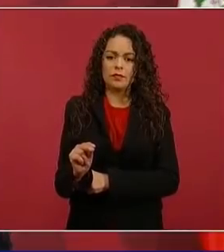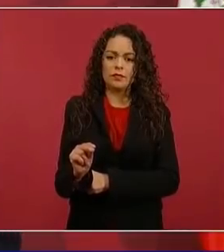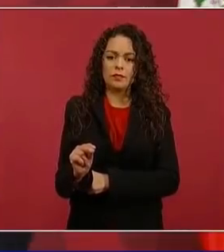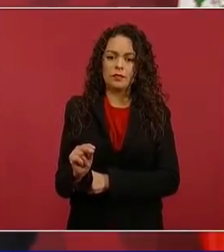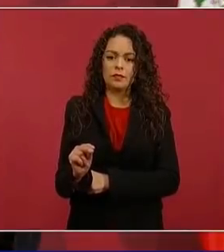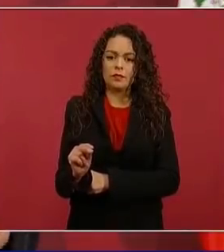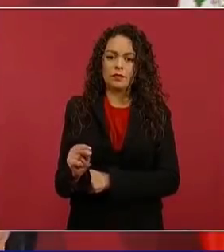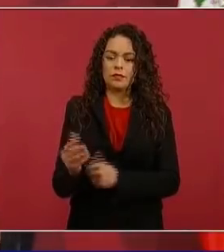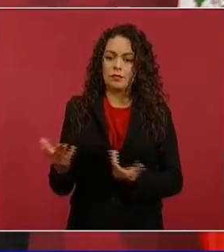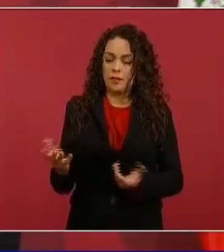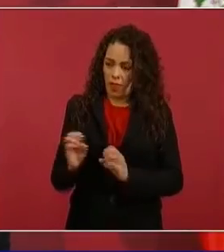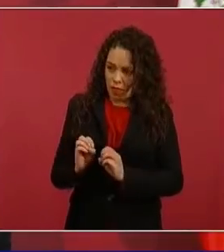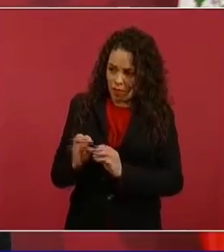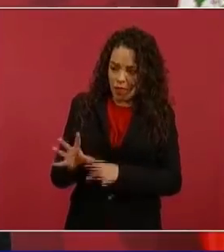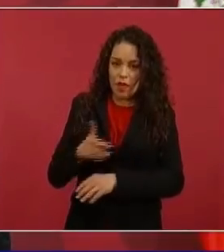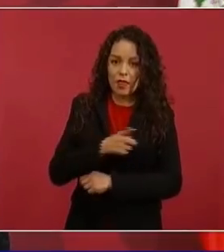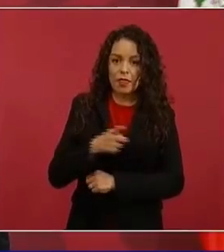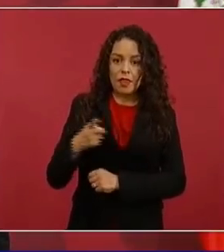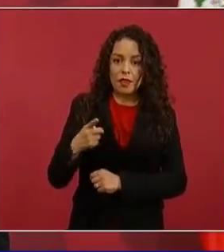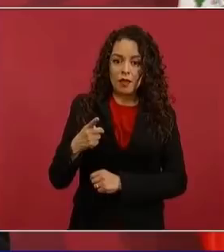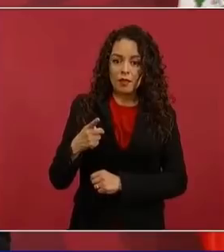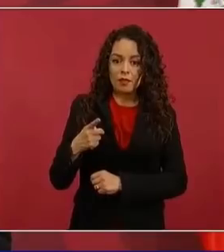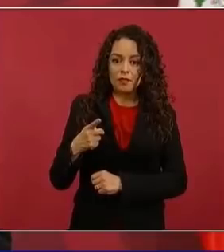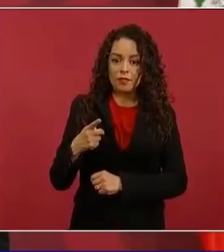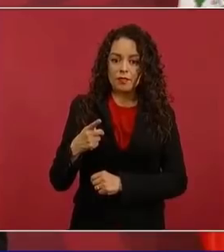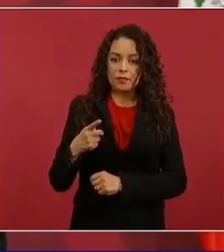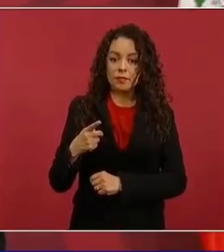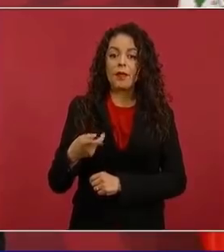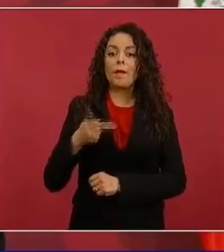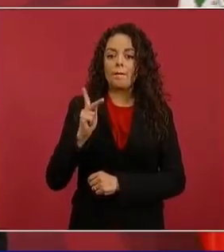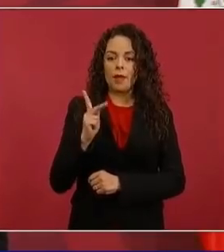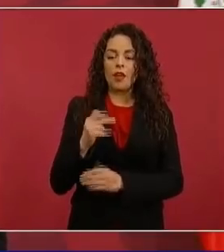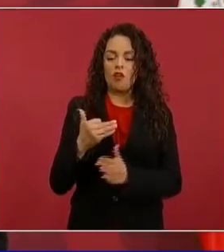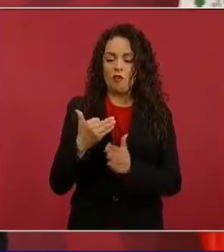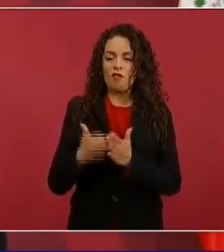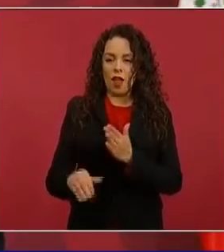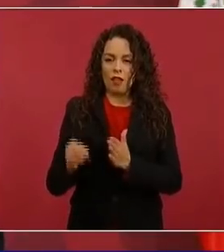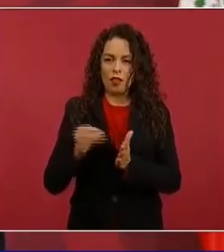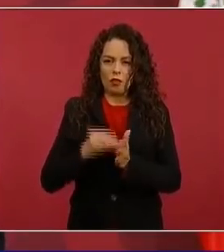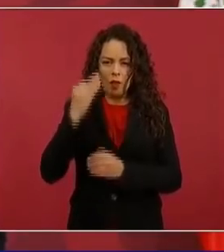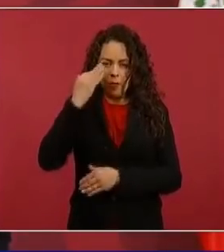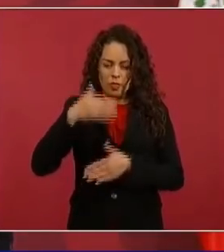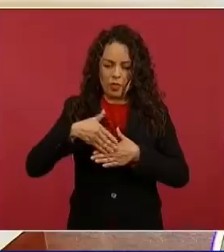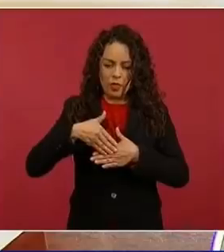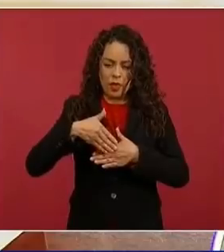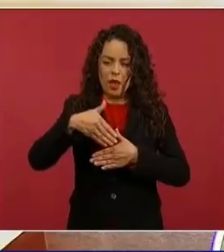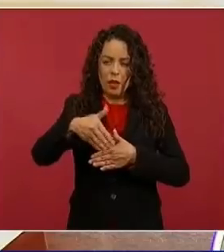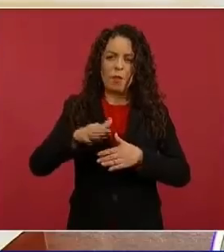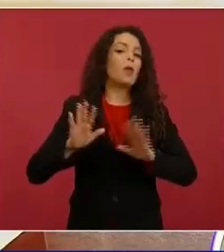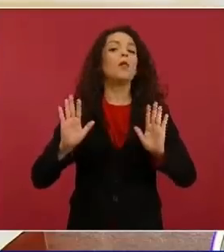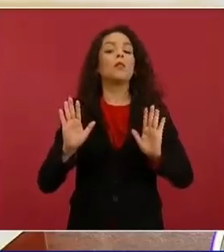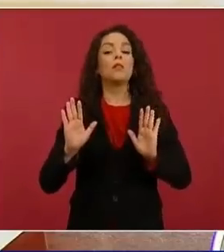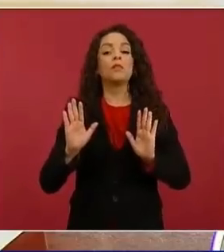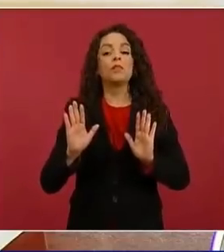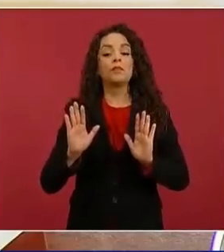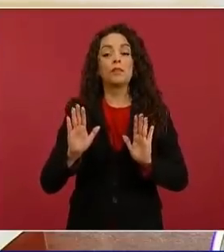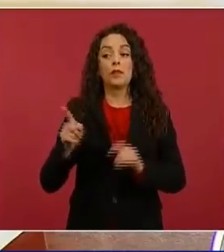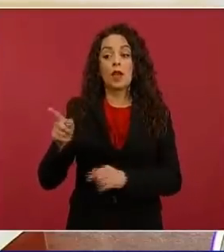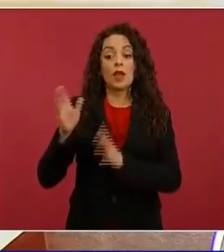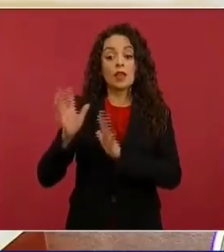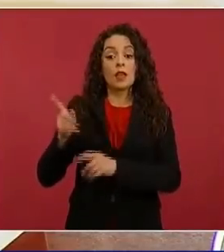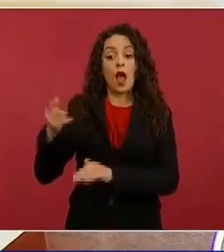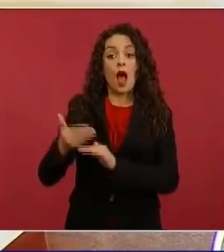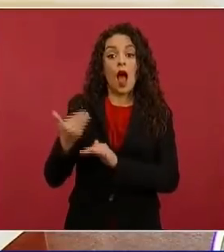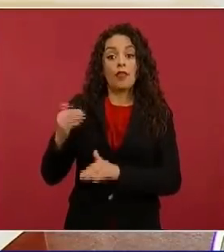Pero hay tiempo y ojalá, si ya habían presentado esa